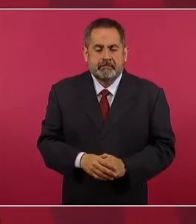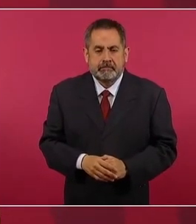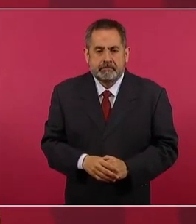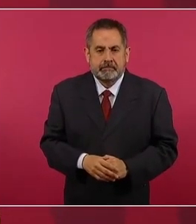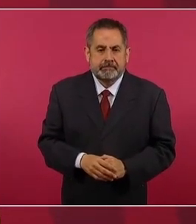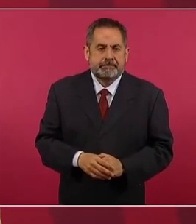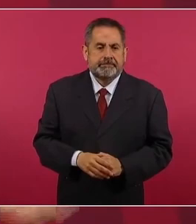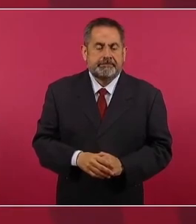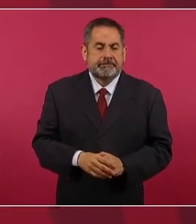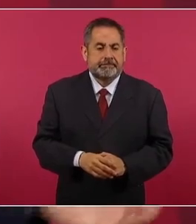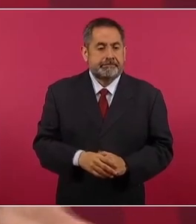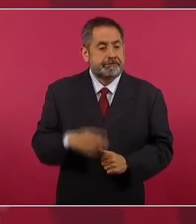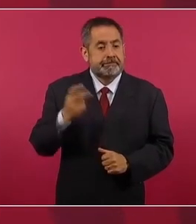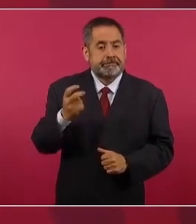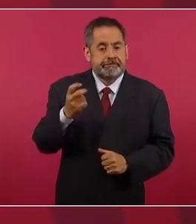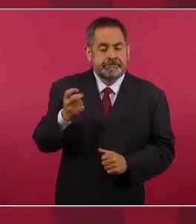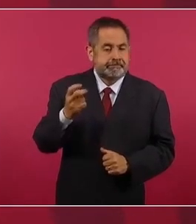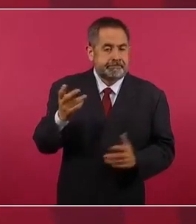por eso